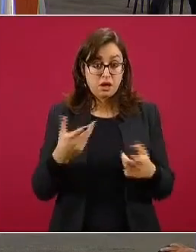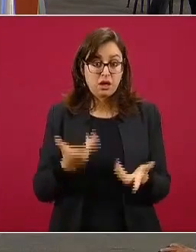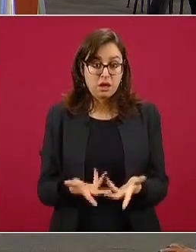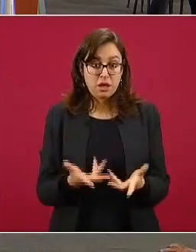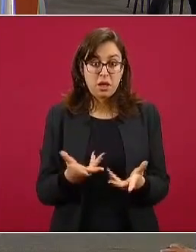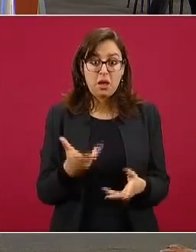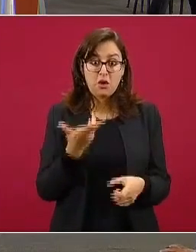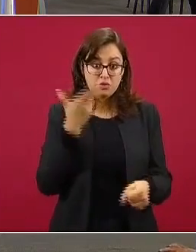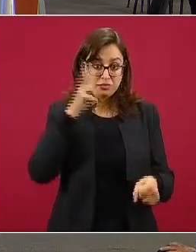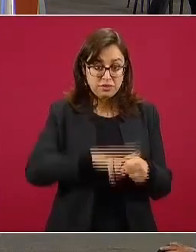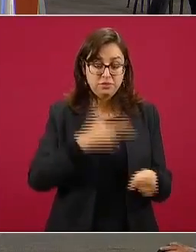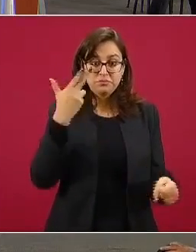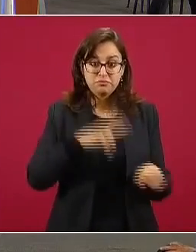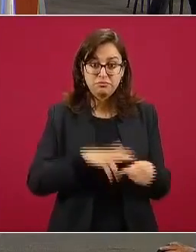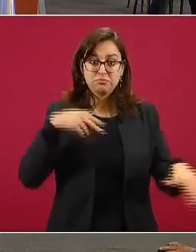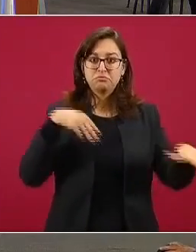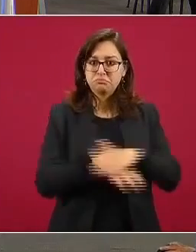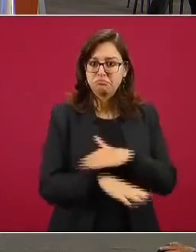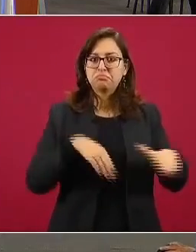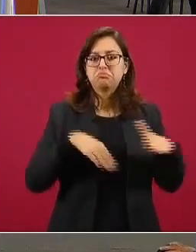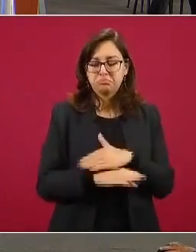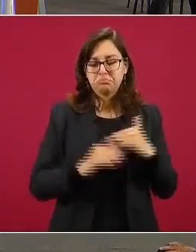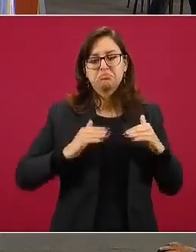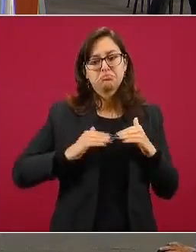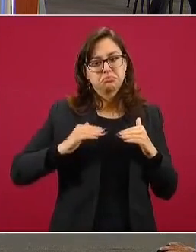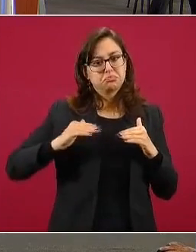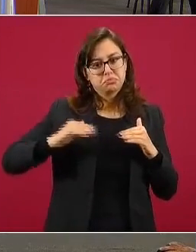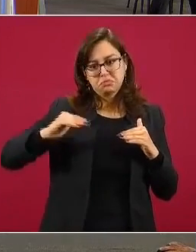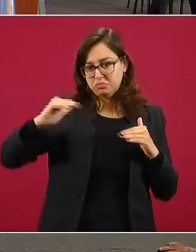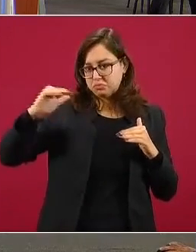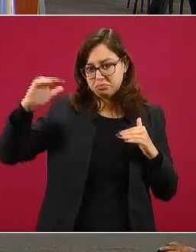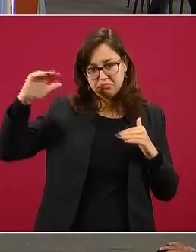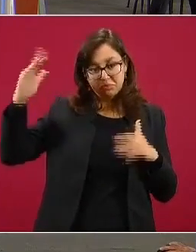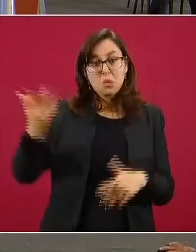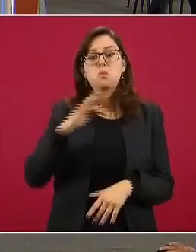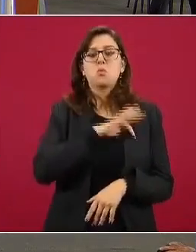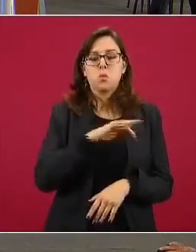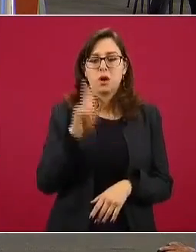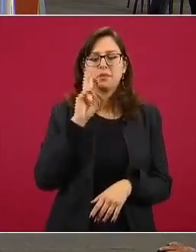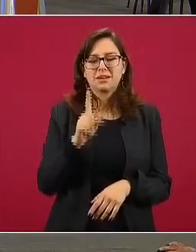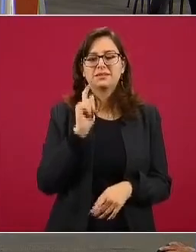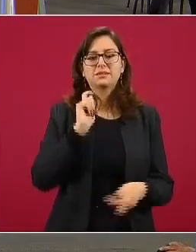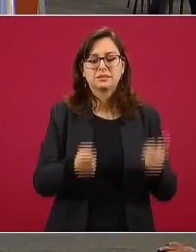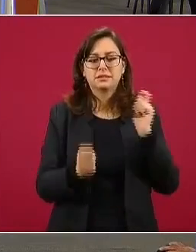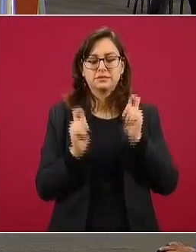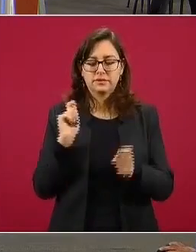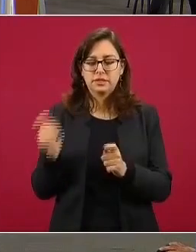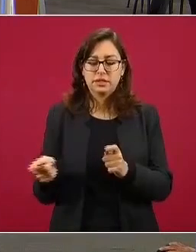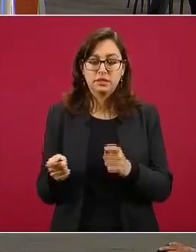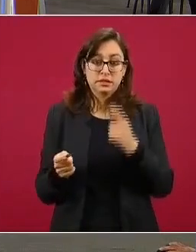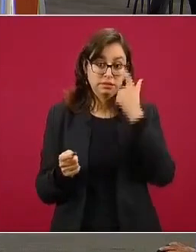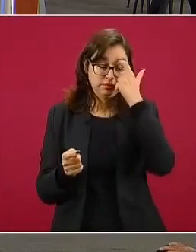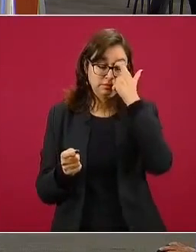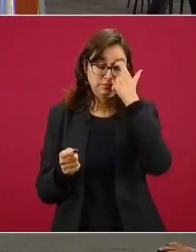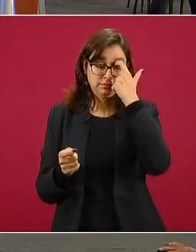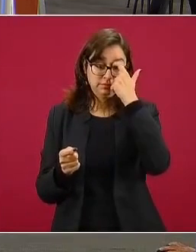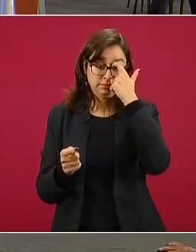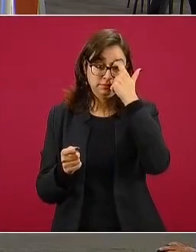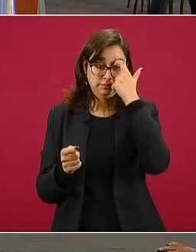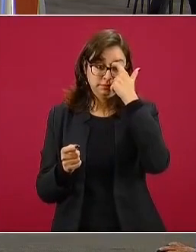incremento en la hospitalización. Arriba podrán ver también las etiquetas del porcentaje de ocupación que corresponde con aquella